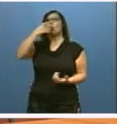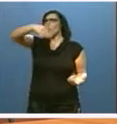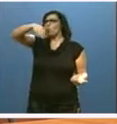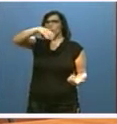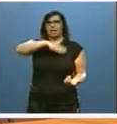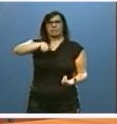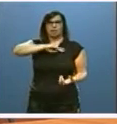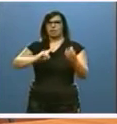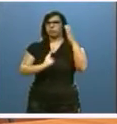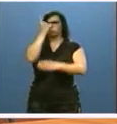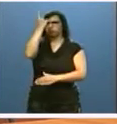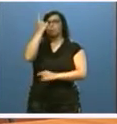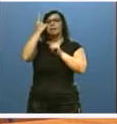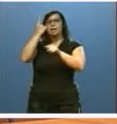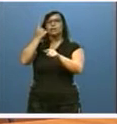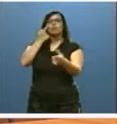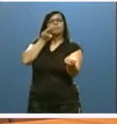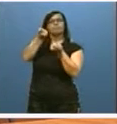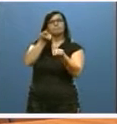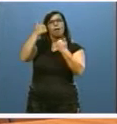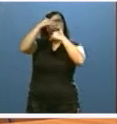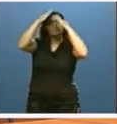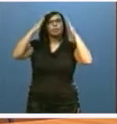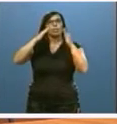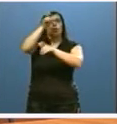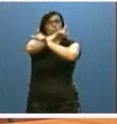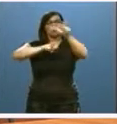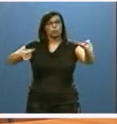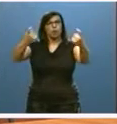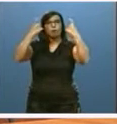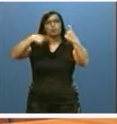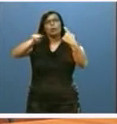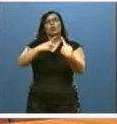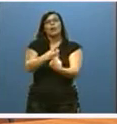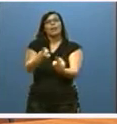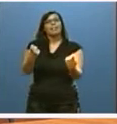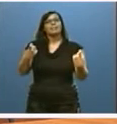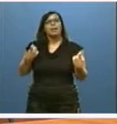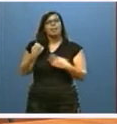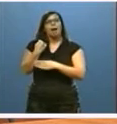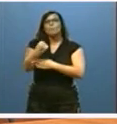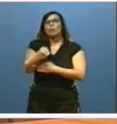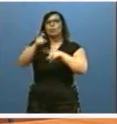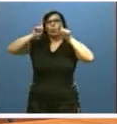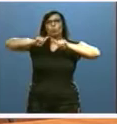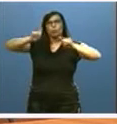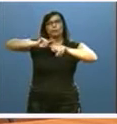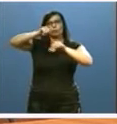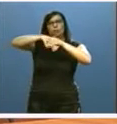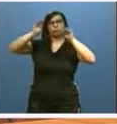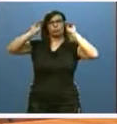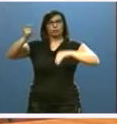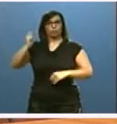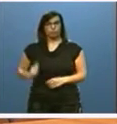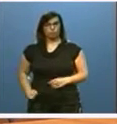en toda España, regula la atención a los alumnos con necesidades de apoyo educativo en la formación profesional.